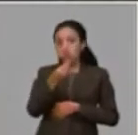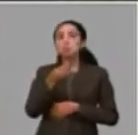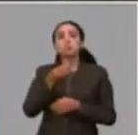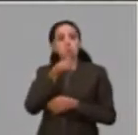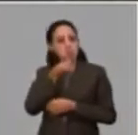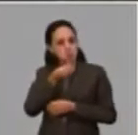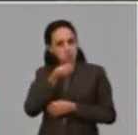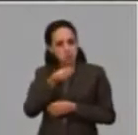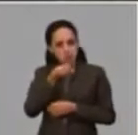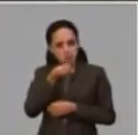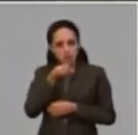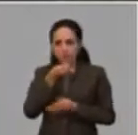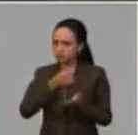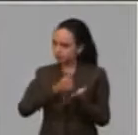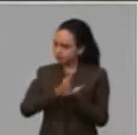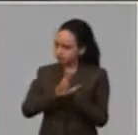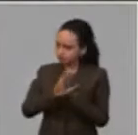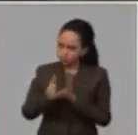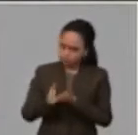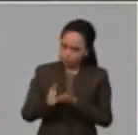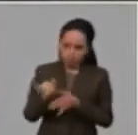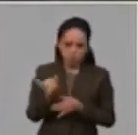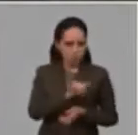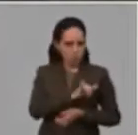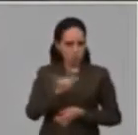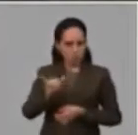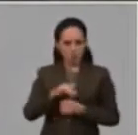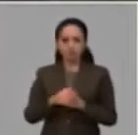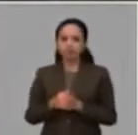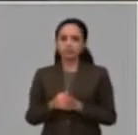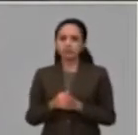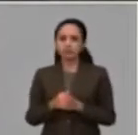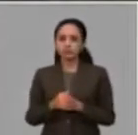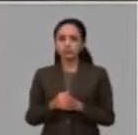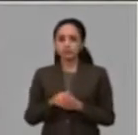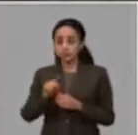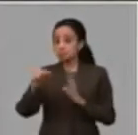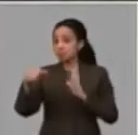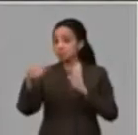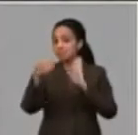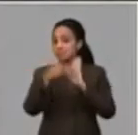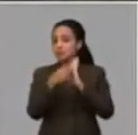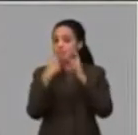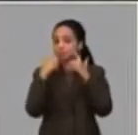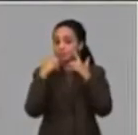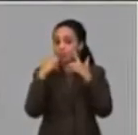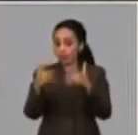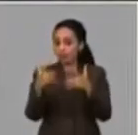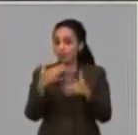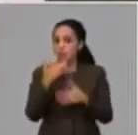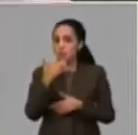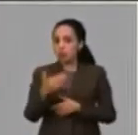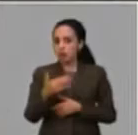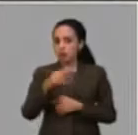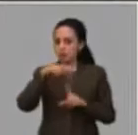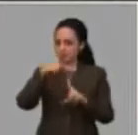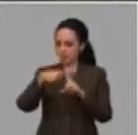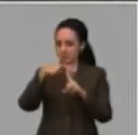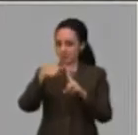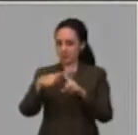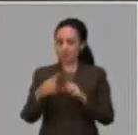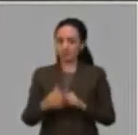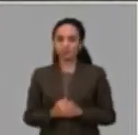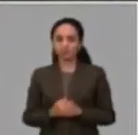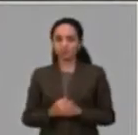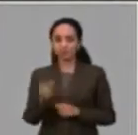puedan mantenerlo. O sea, eso es un aspecto que en ese sentido es muy importante.